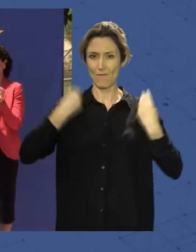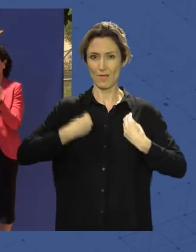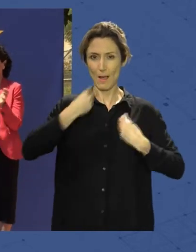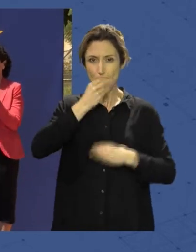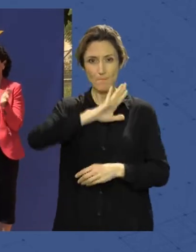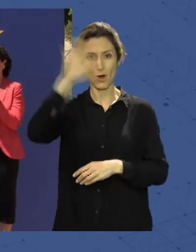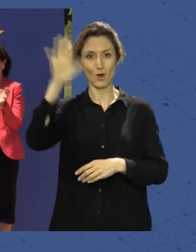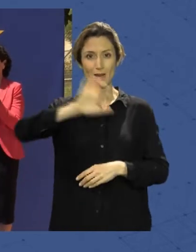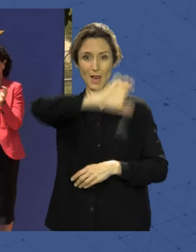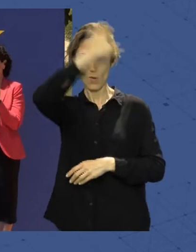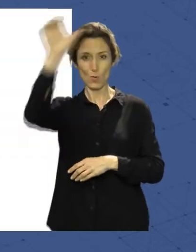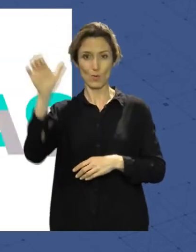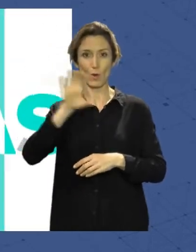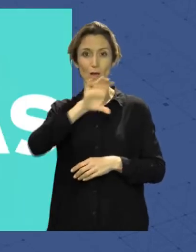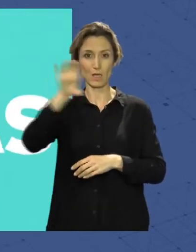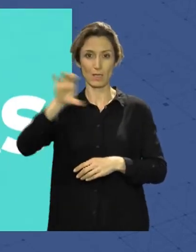continente europeo.